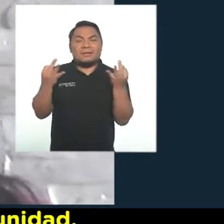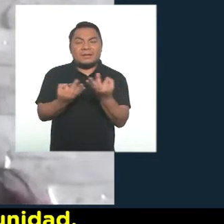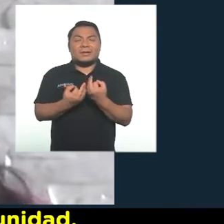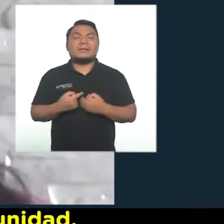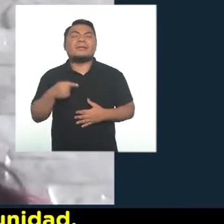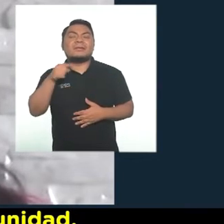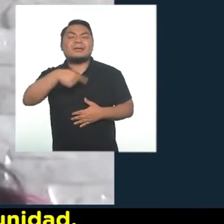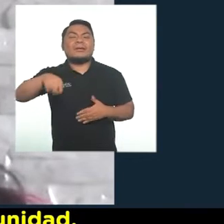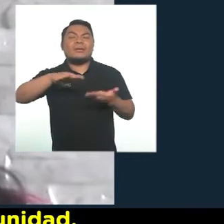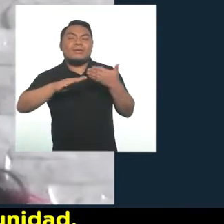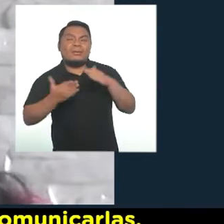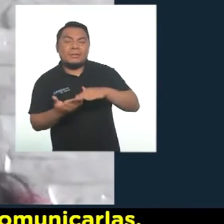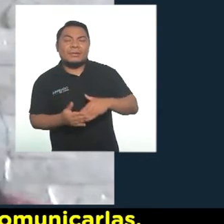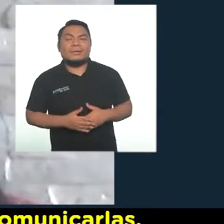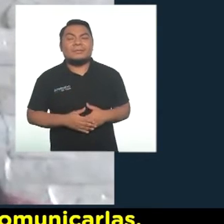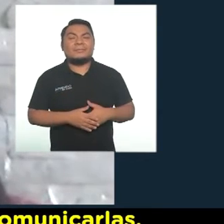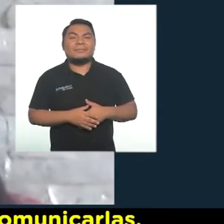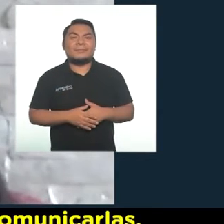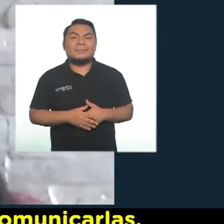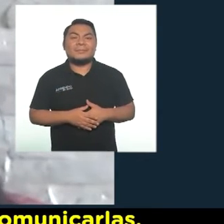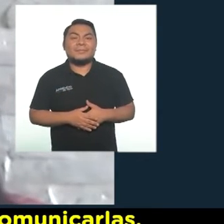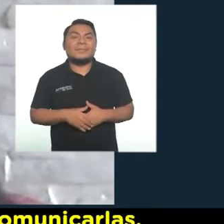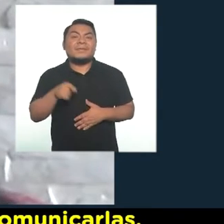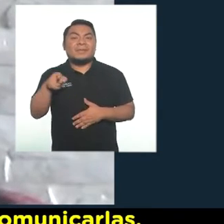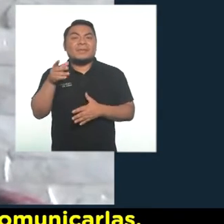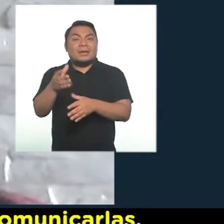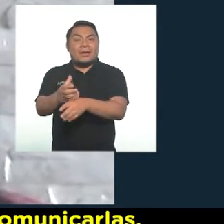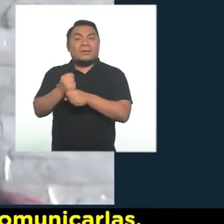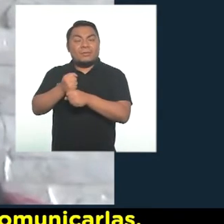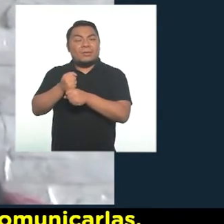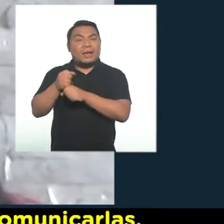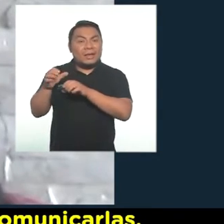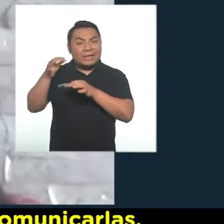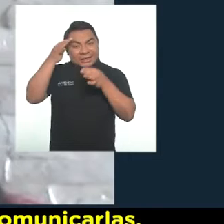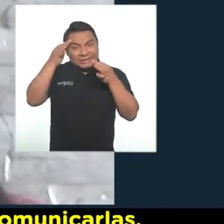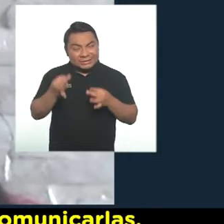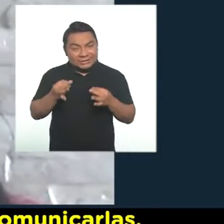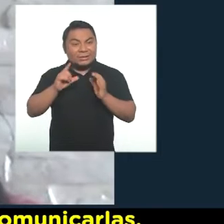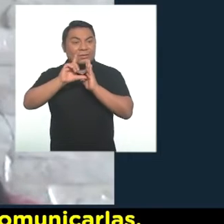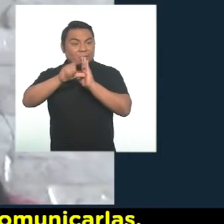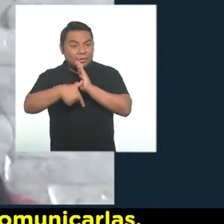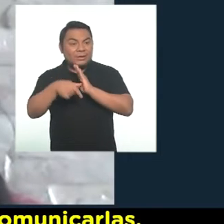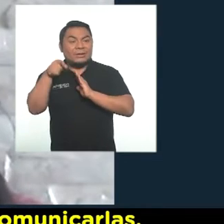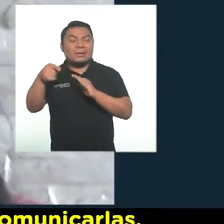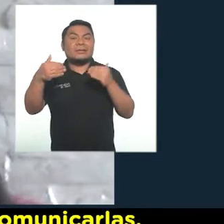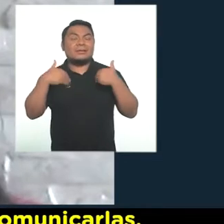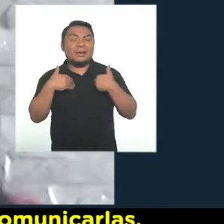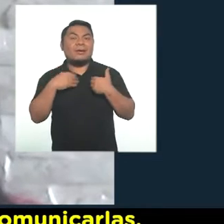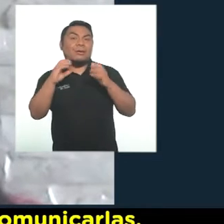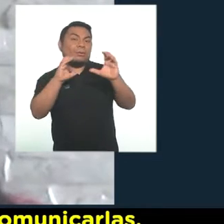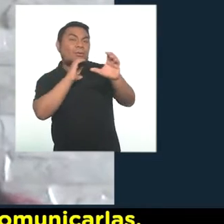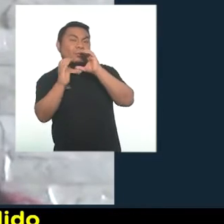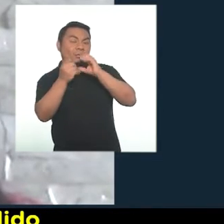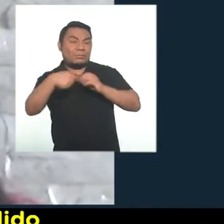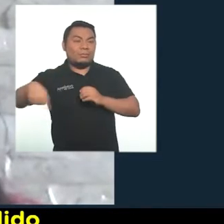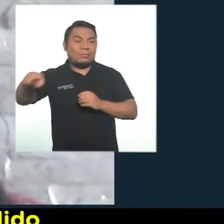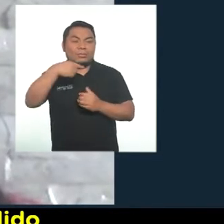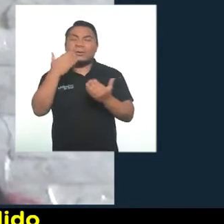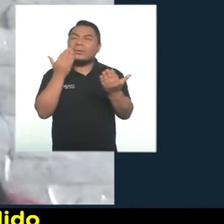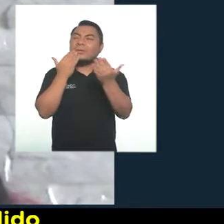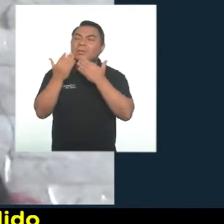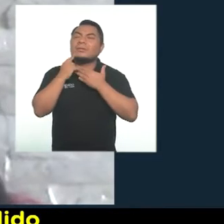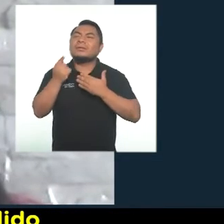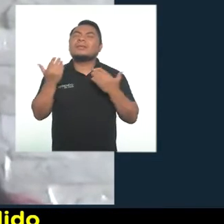familiares, los de la comunidad. Van a tomar decisiones y van a tener luego que comunicarlas, dar los